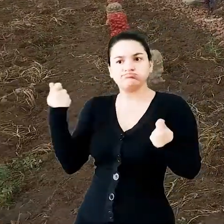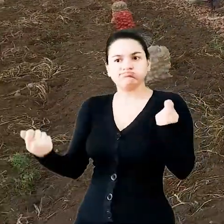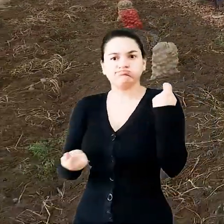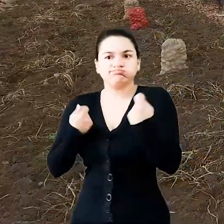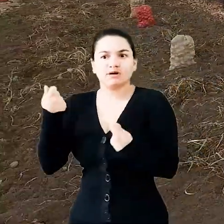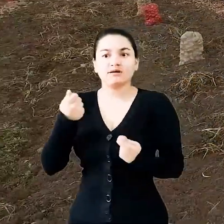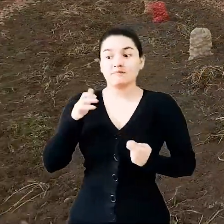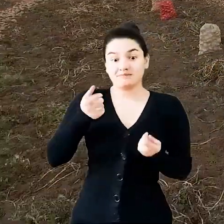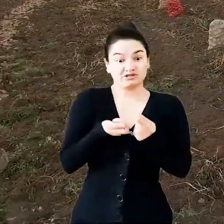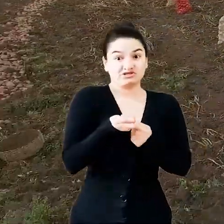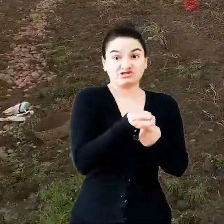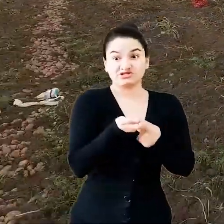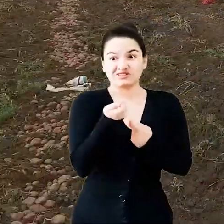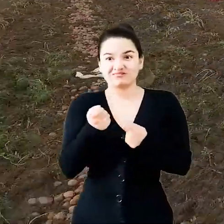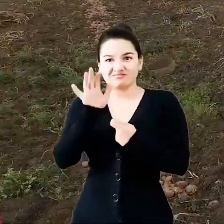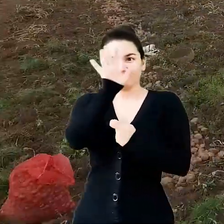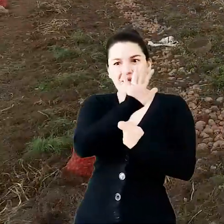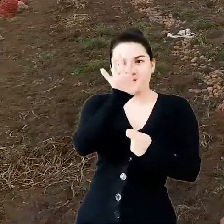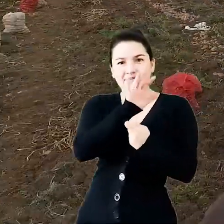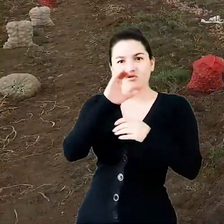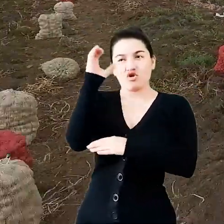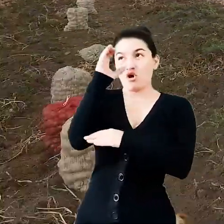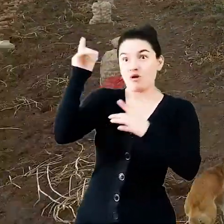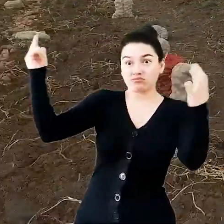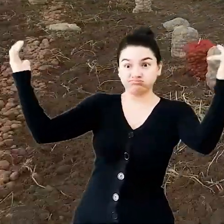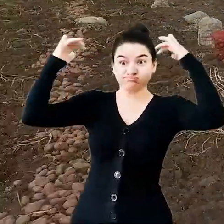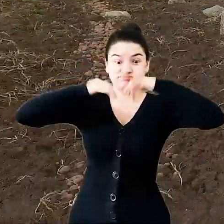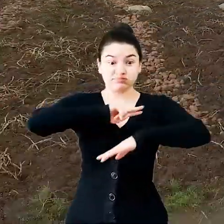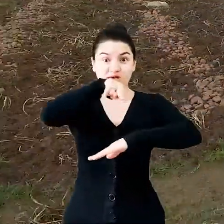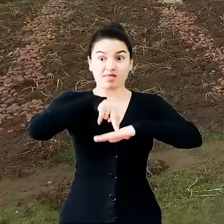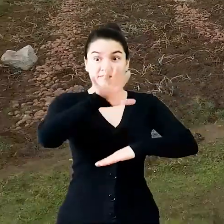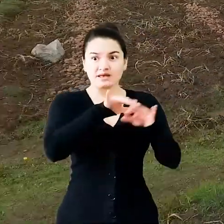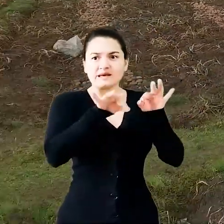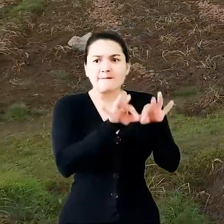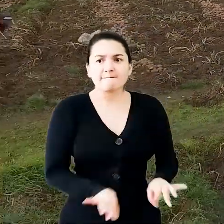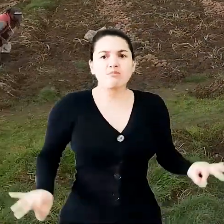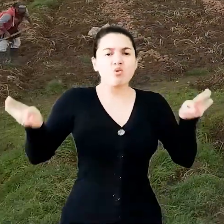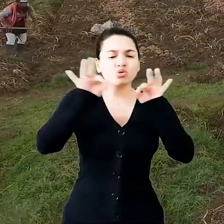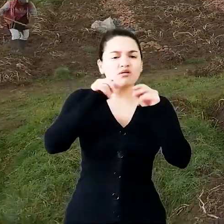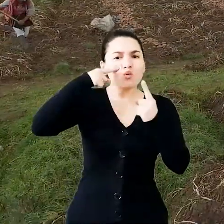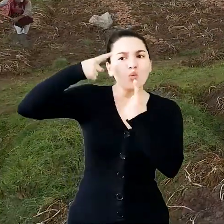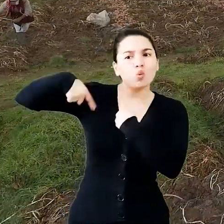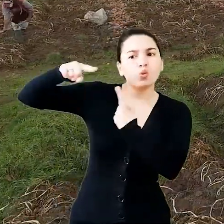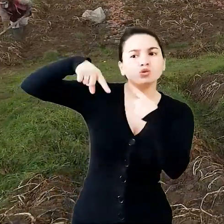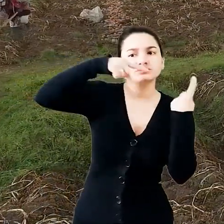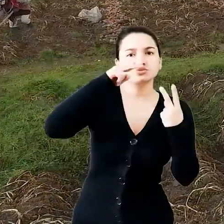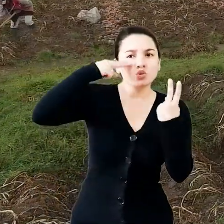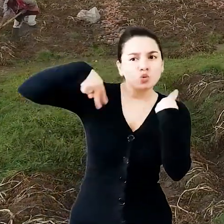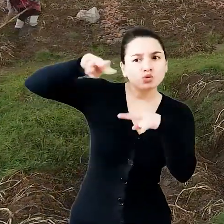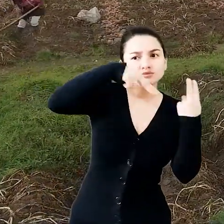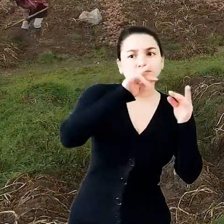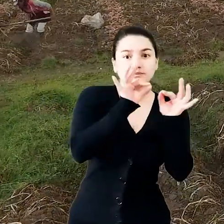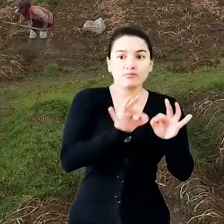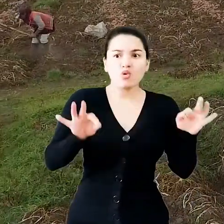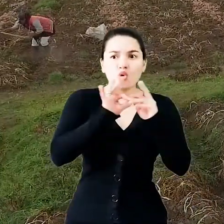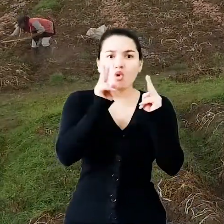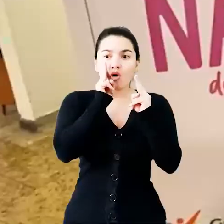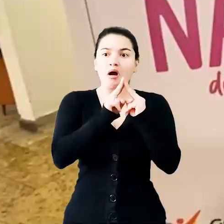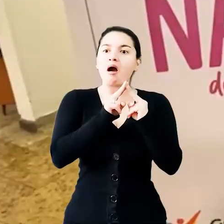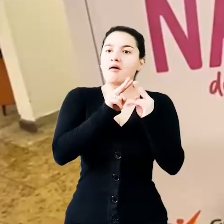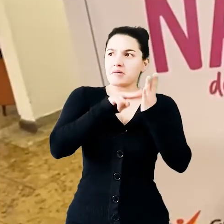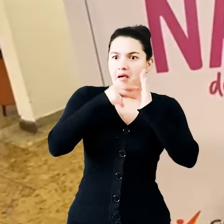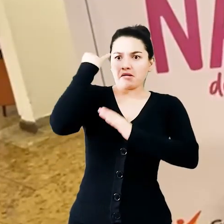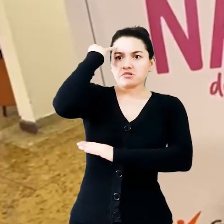es importante para el país, es importante para el Ministerio de Comercio y Turismo y la idea también es poder